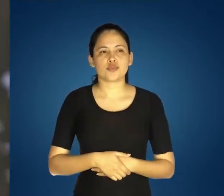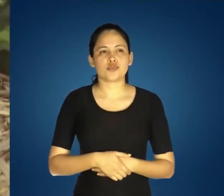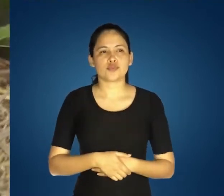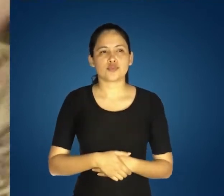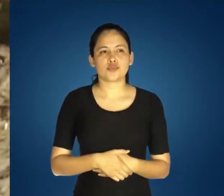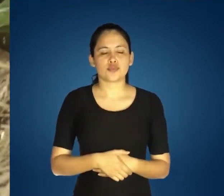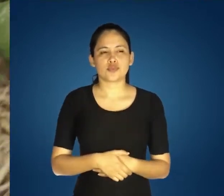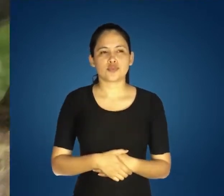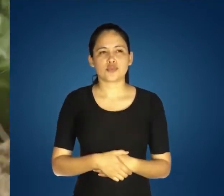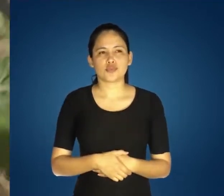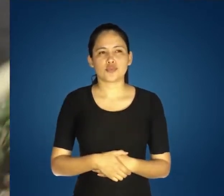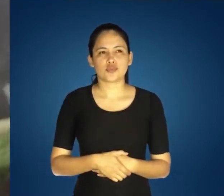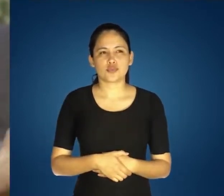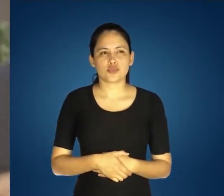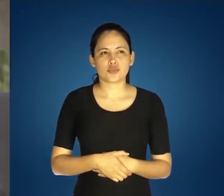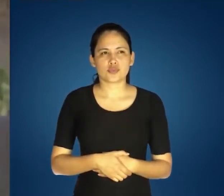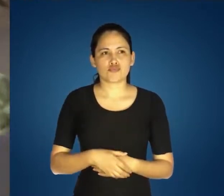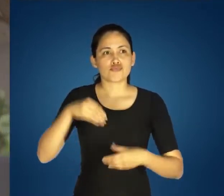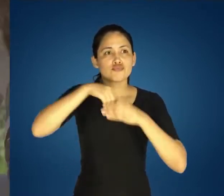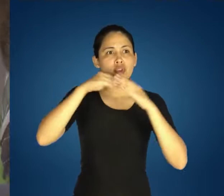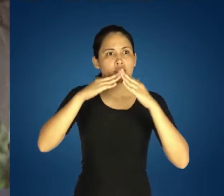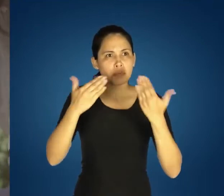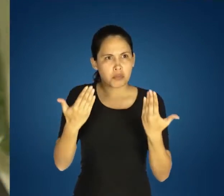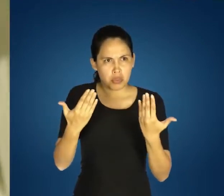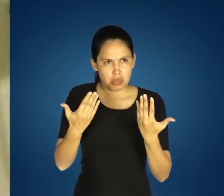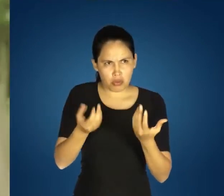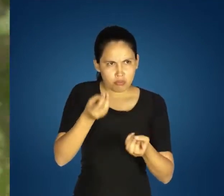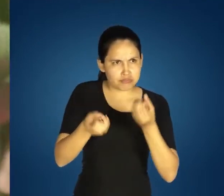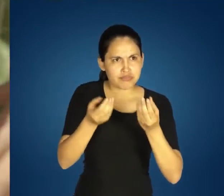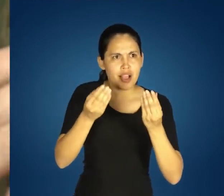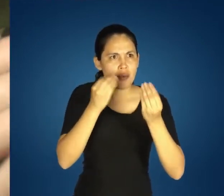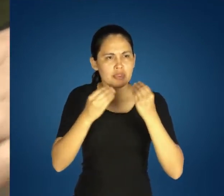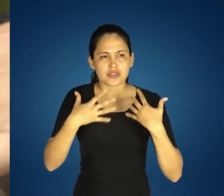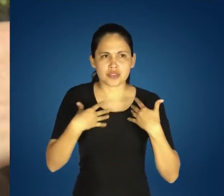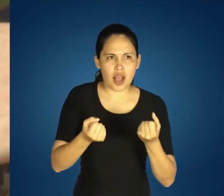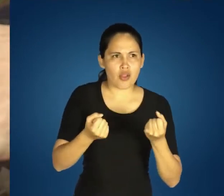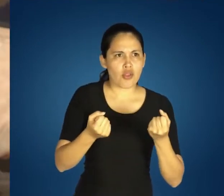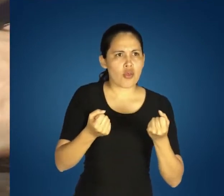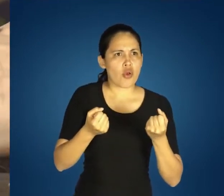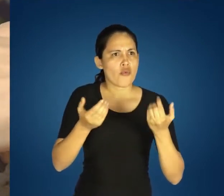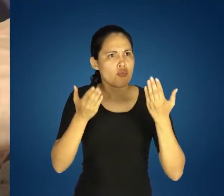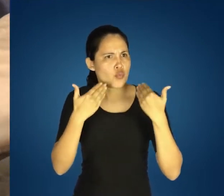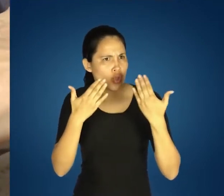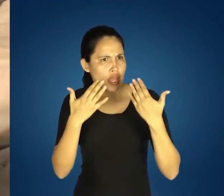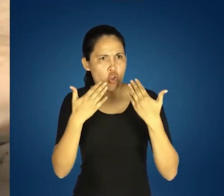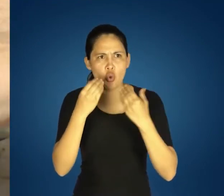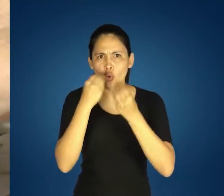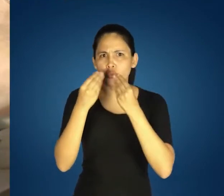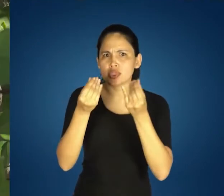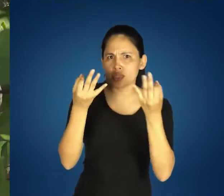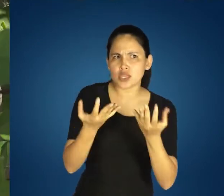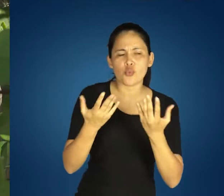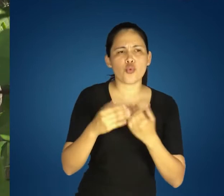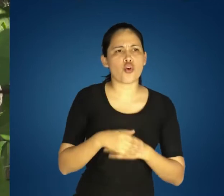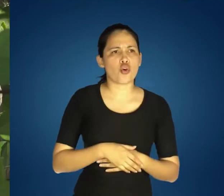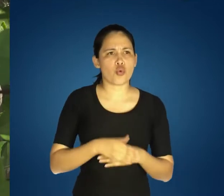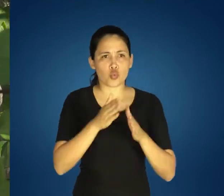Dos personas cosechan asemia Para producir en casa alimentos sanos, frescos y nutritivos